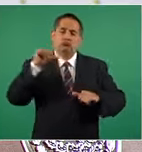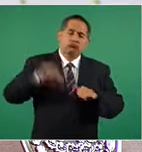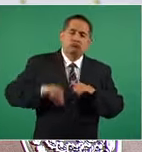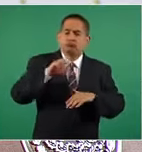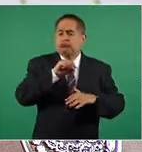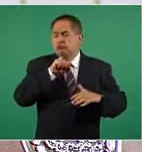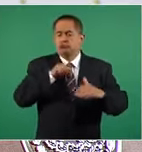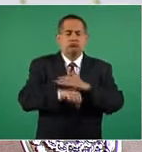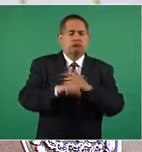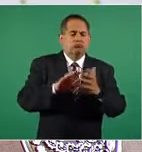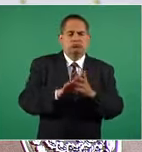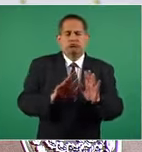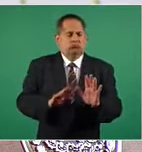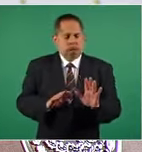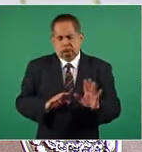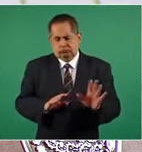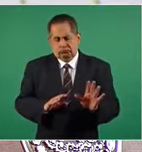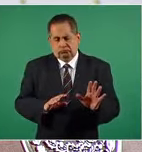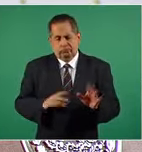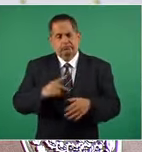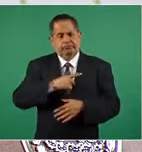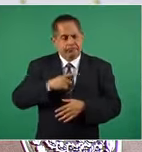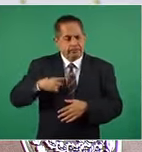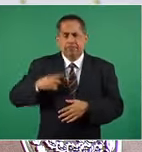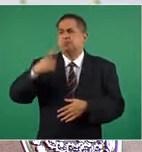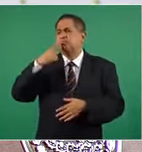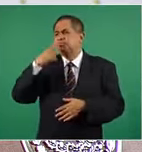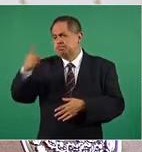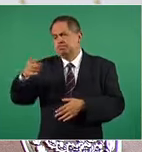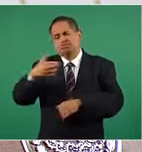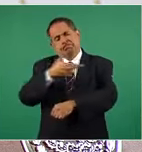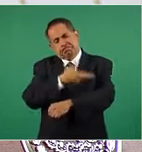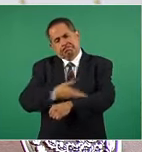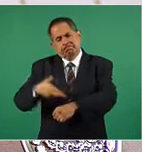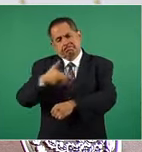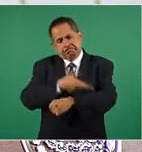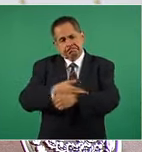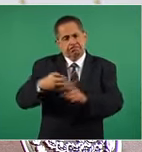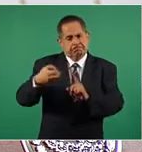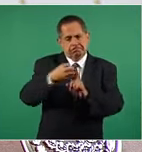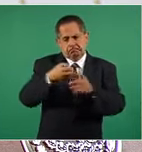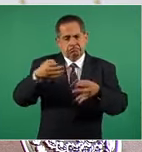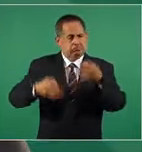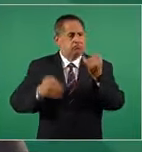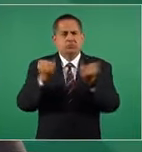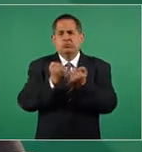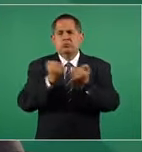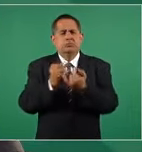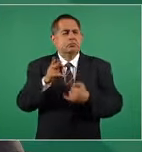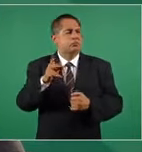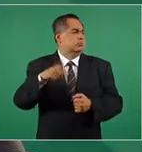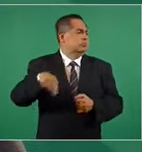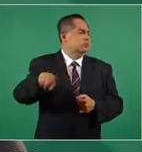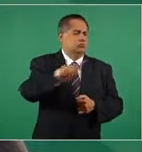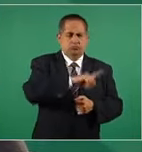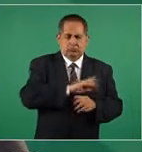llevar a cabo todo un proceso legal como a cualquier otro ciudadano.